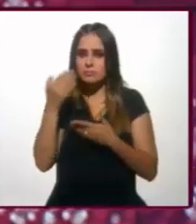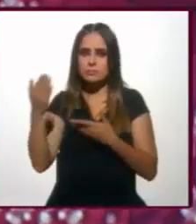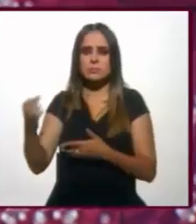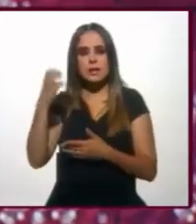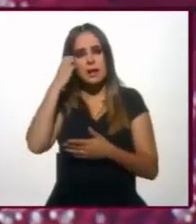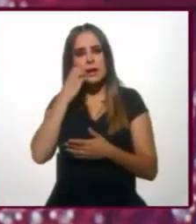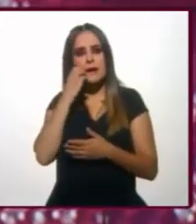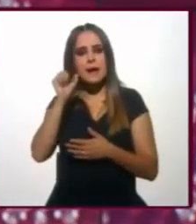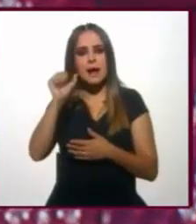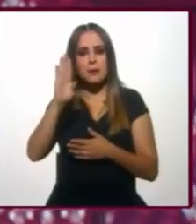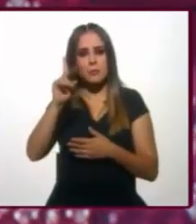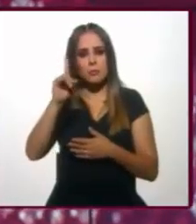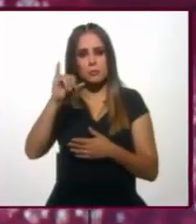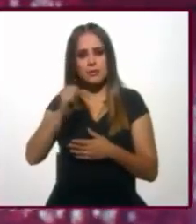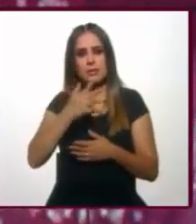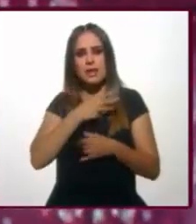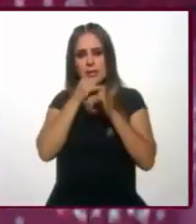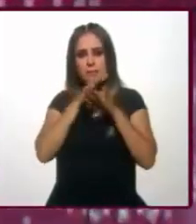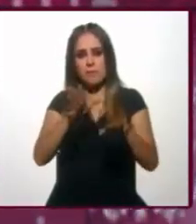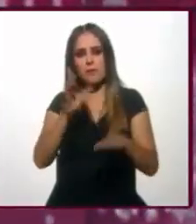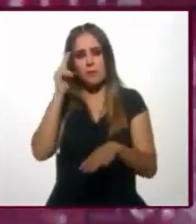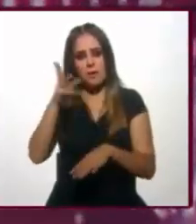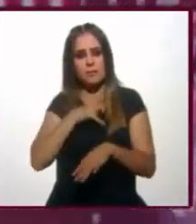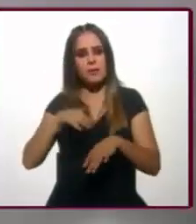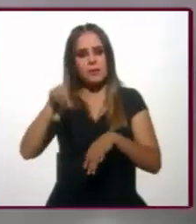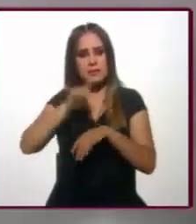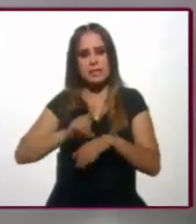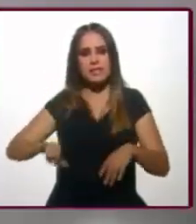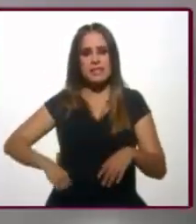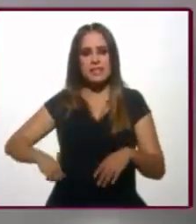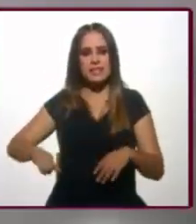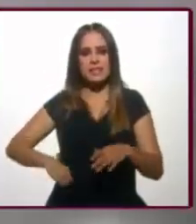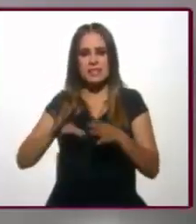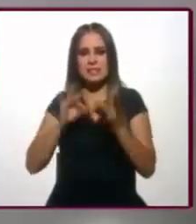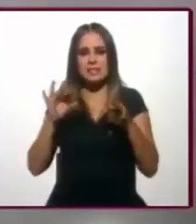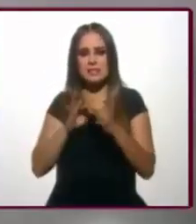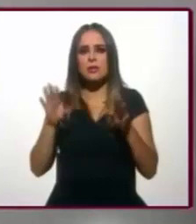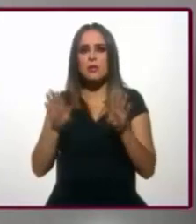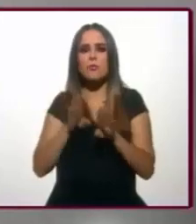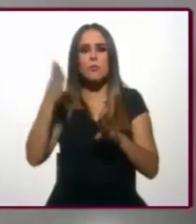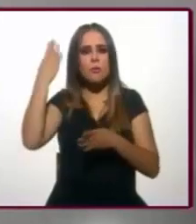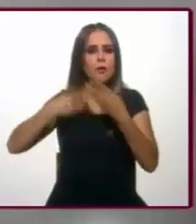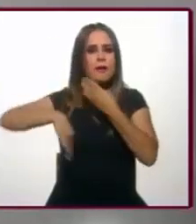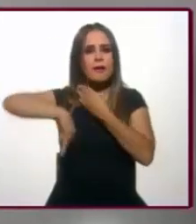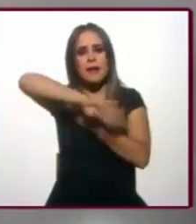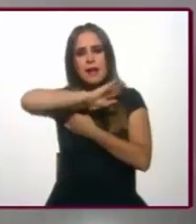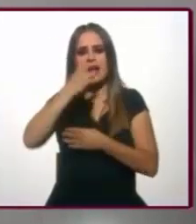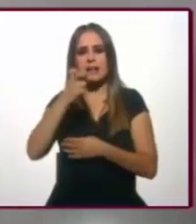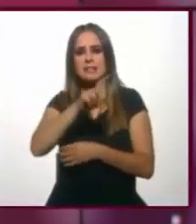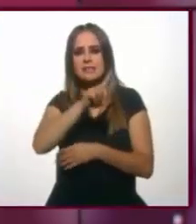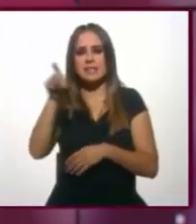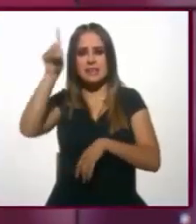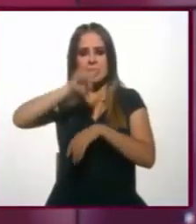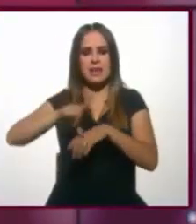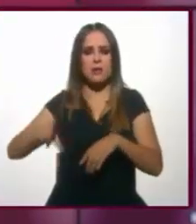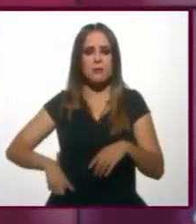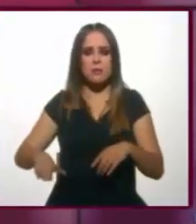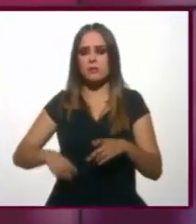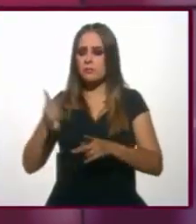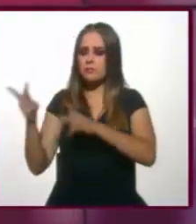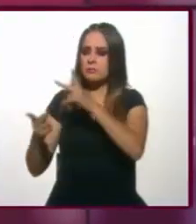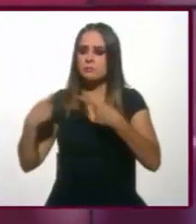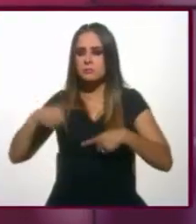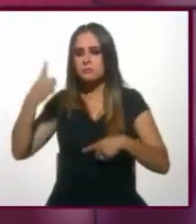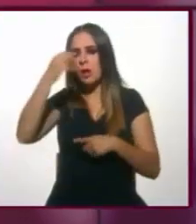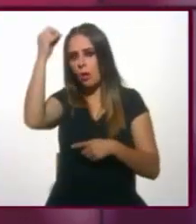Paco Abundis, tienes información, Paco, buenos días. Interesante, ¿cómo le fue a Claudia Sheinbaum en estos 100 primeros días de